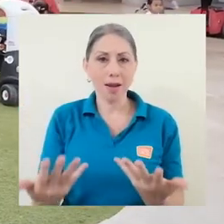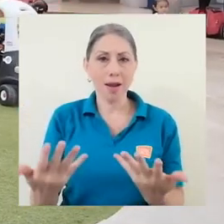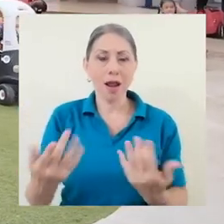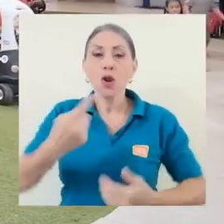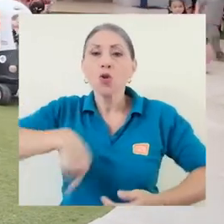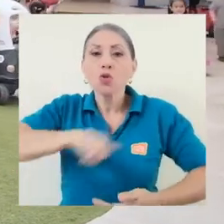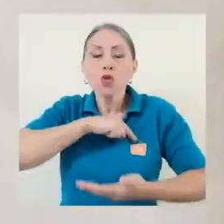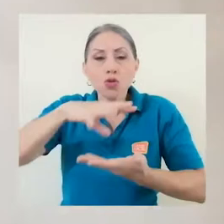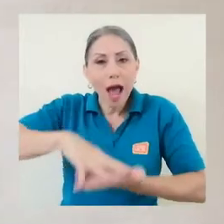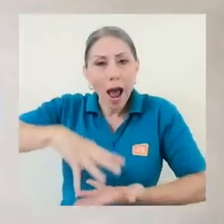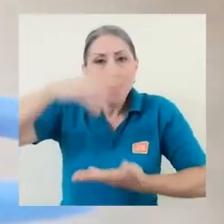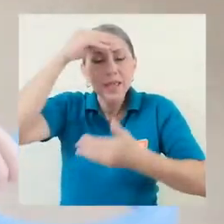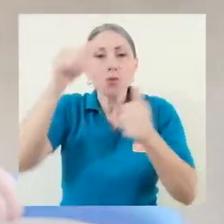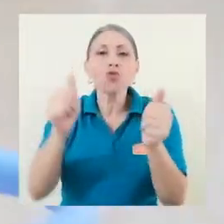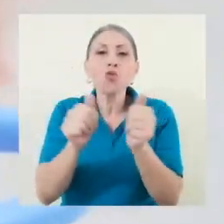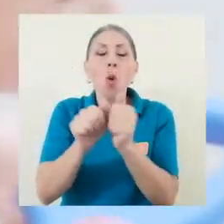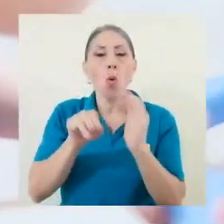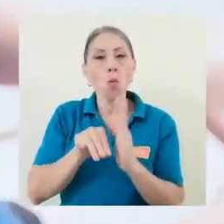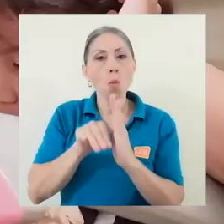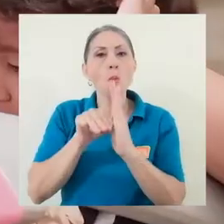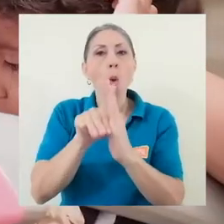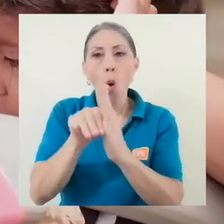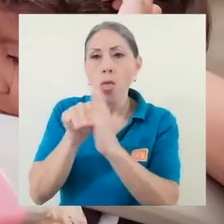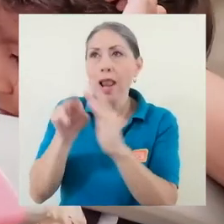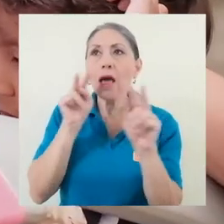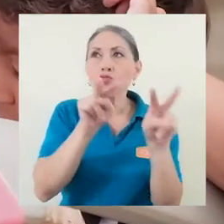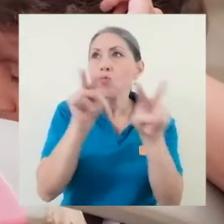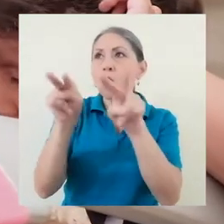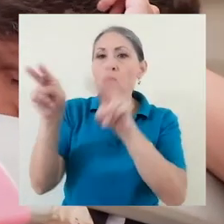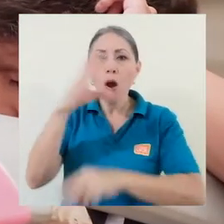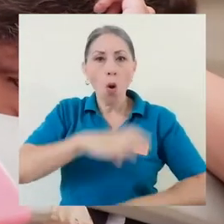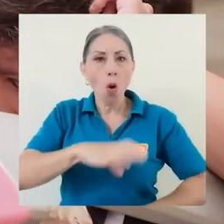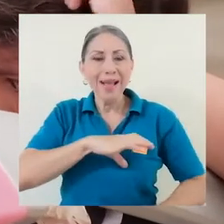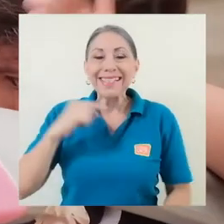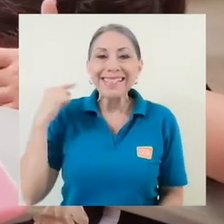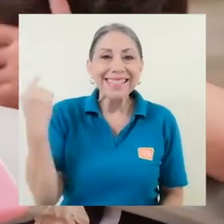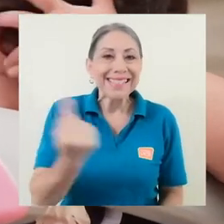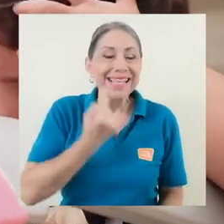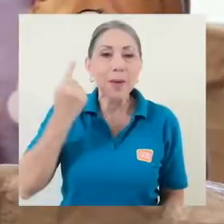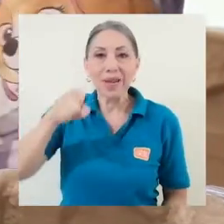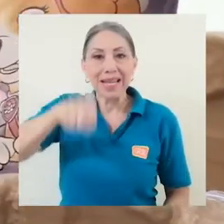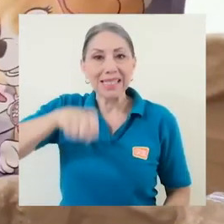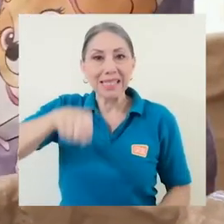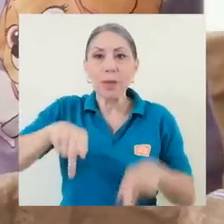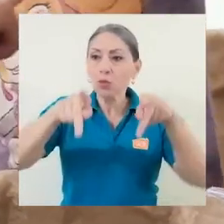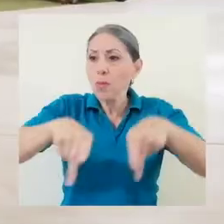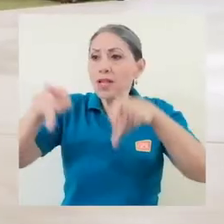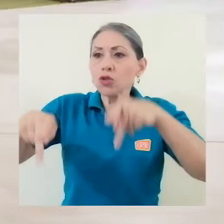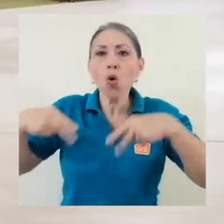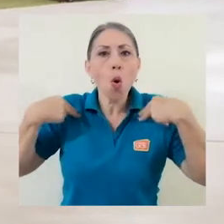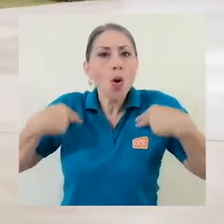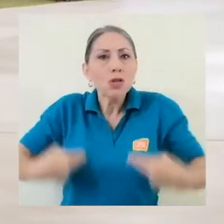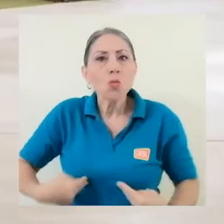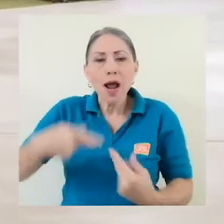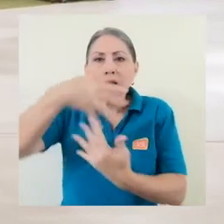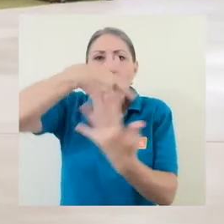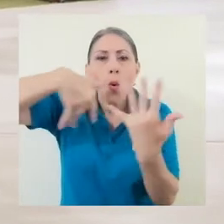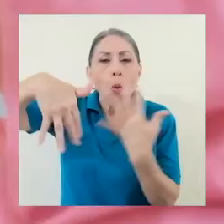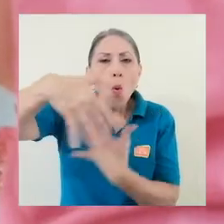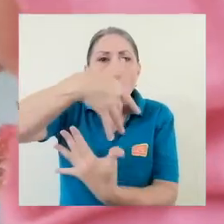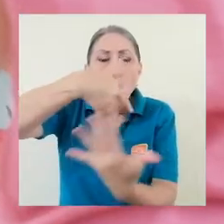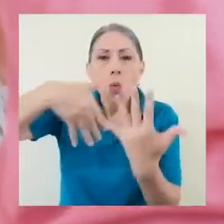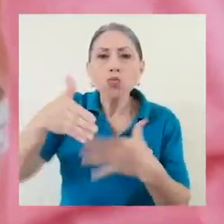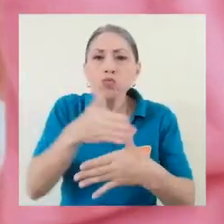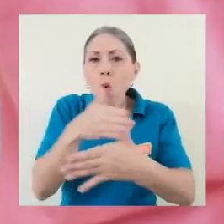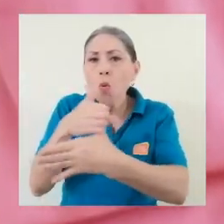aprendemos por modelaje, una serie de contugas, que si vamos a requerir siempre la interacción del ser humano, de la interacción de esa persona